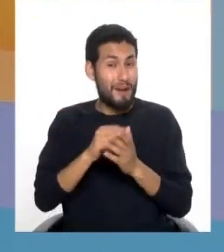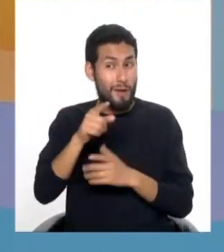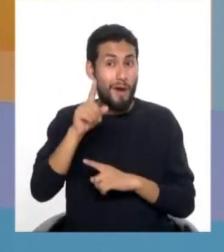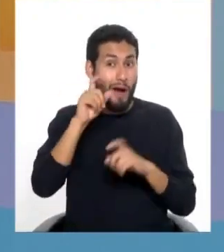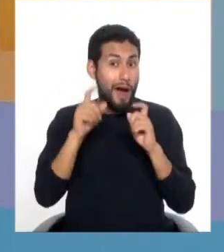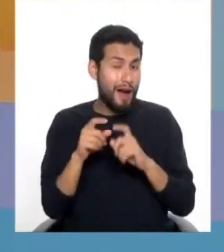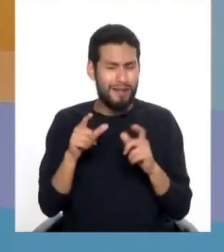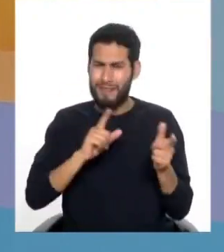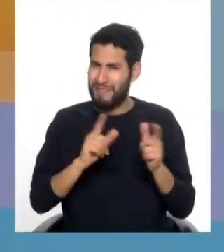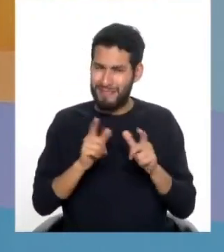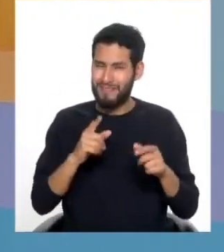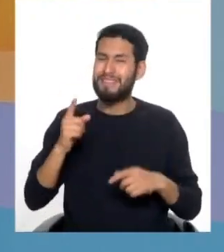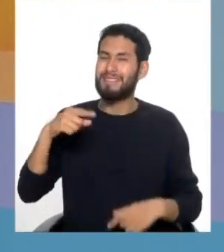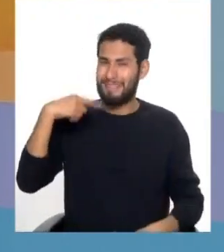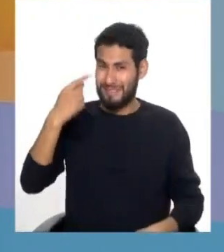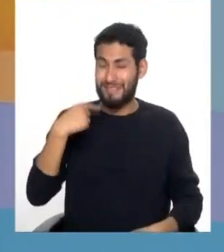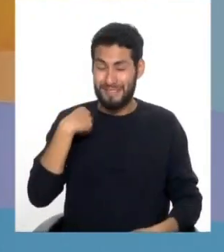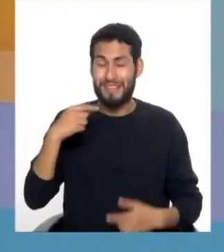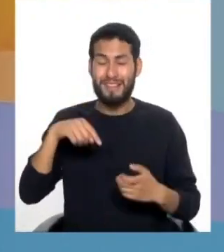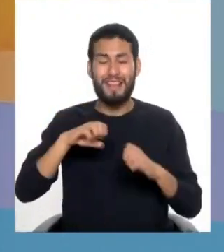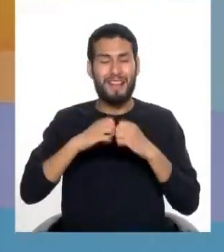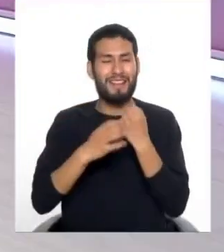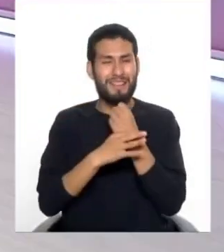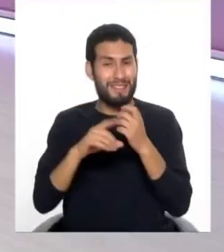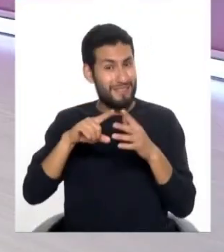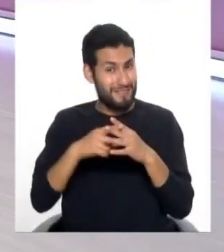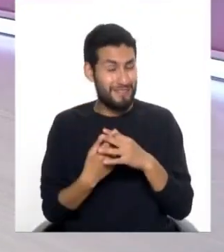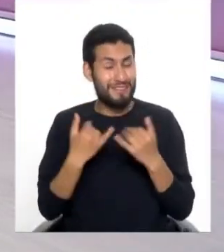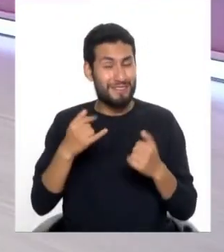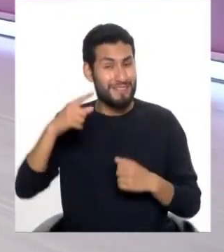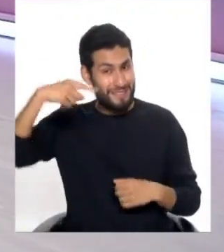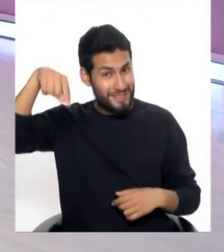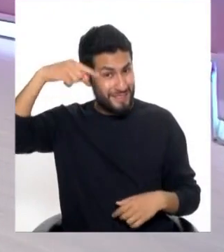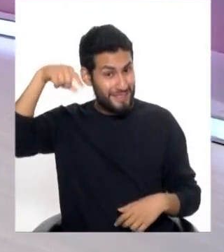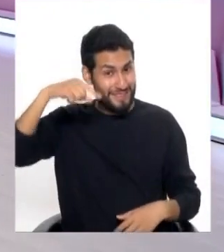preguntas que ya estamos listos para empezar. Cuerpo médico, ya regresamos.